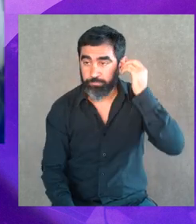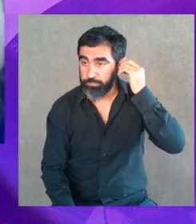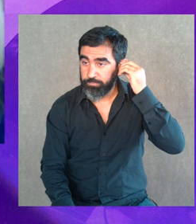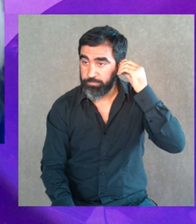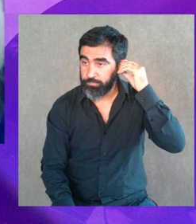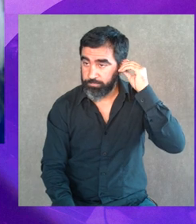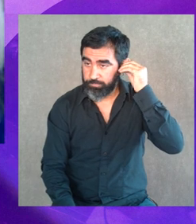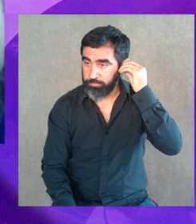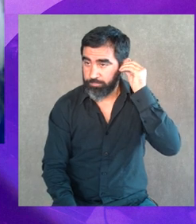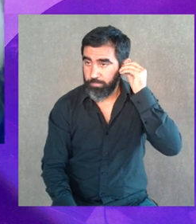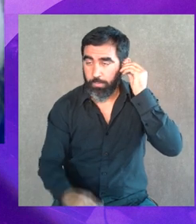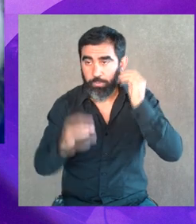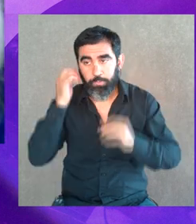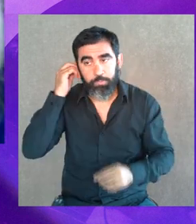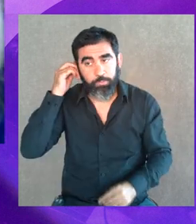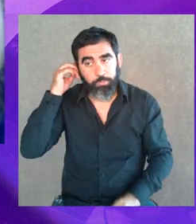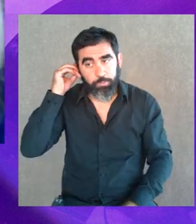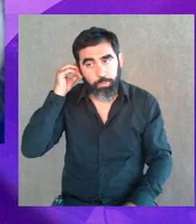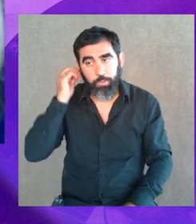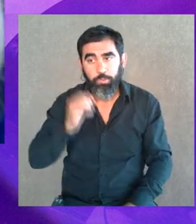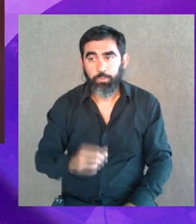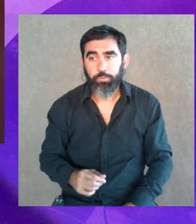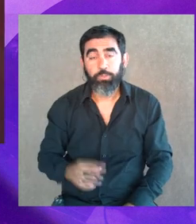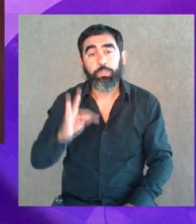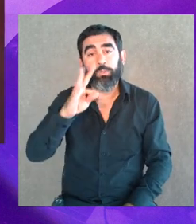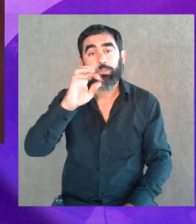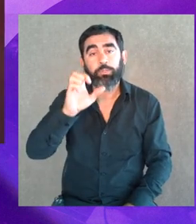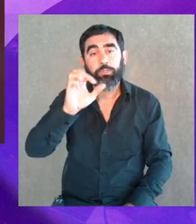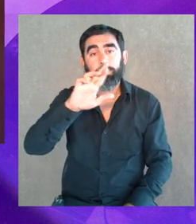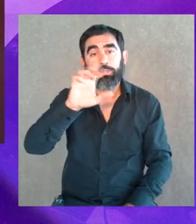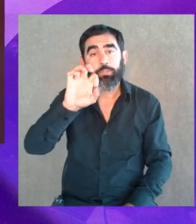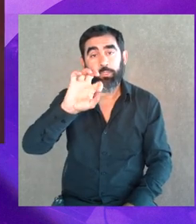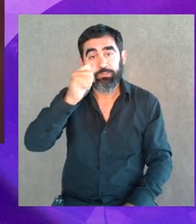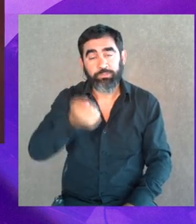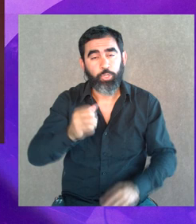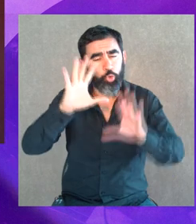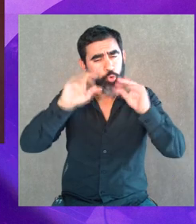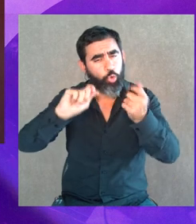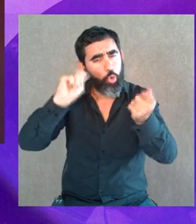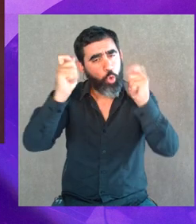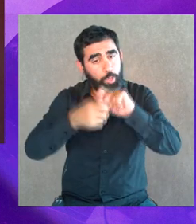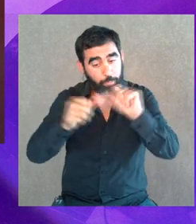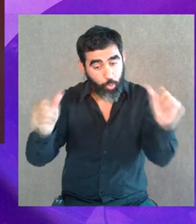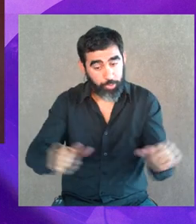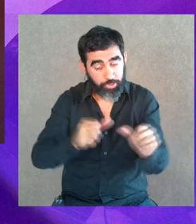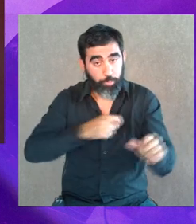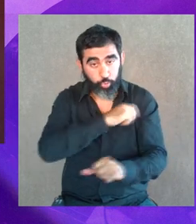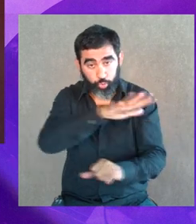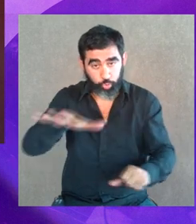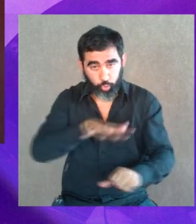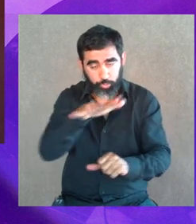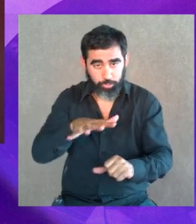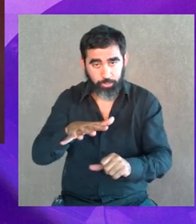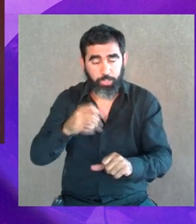Bien, muchas gracias Mónica. Teresa, de todos los cambios grandes, pequeños que hemos podido generar como sociedad,